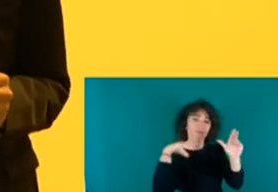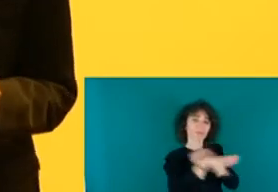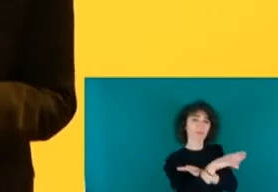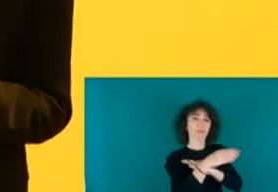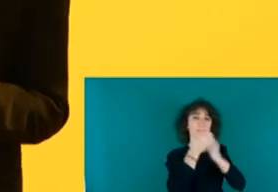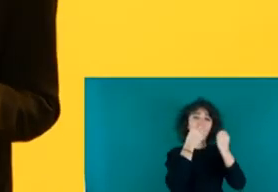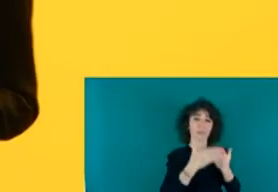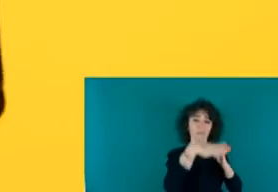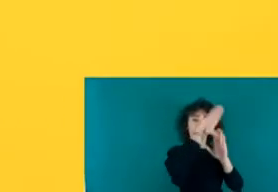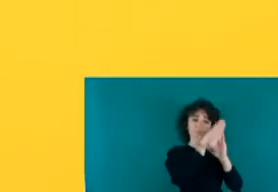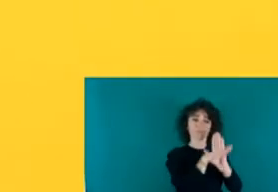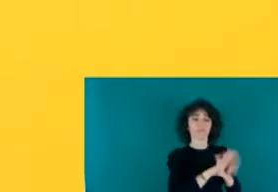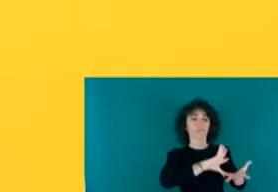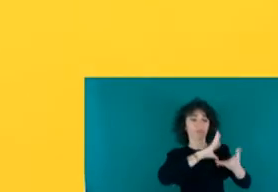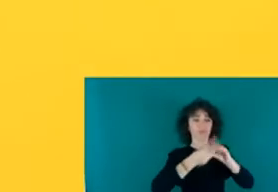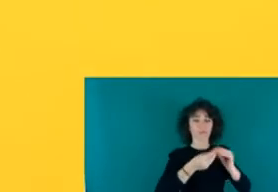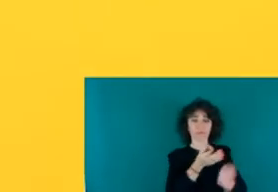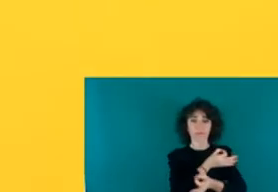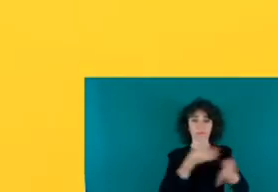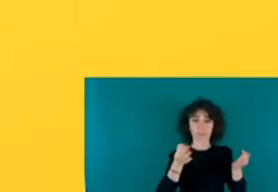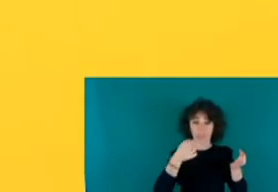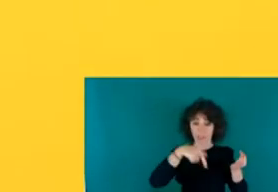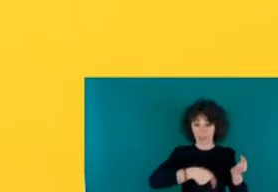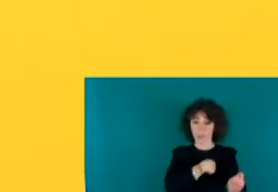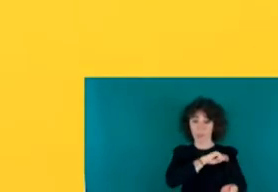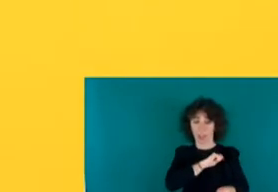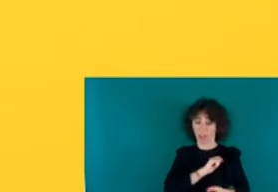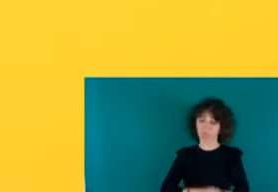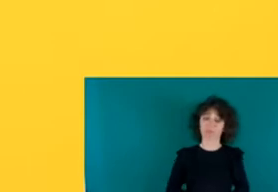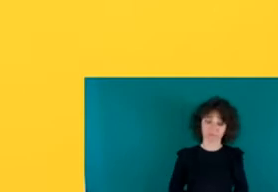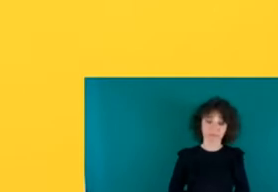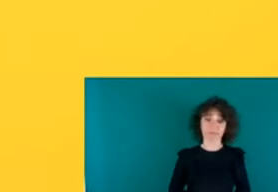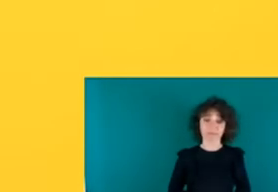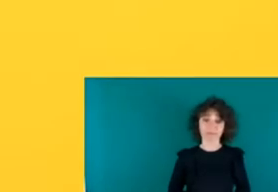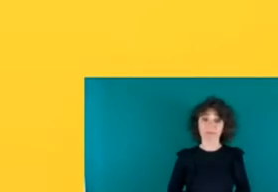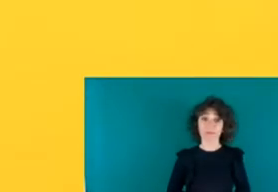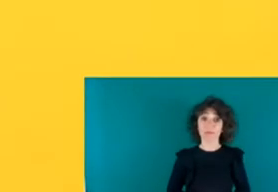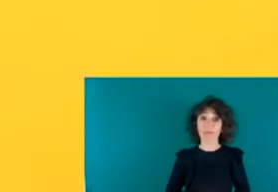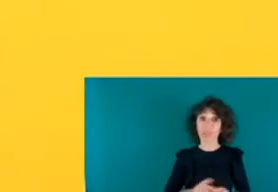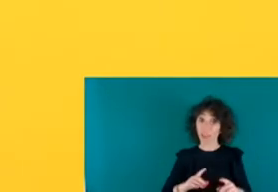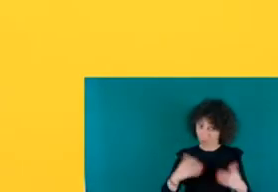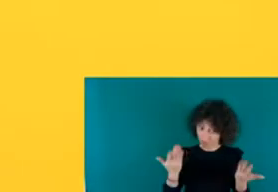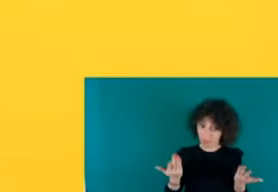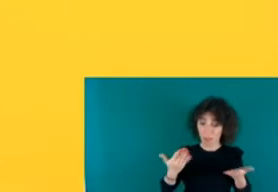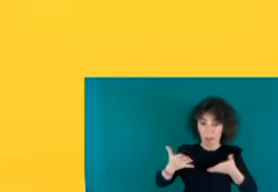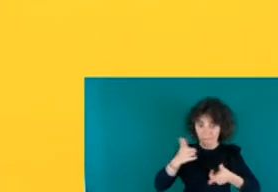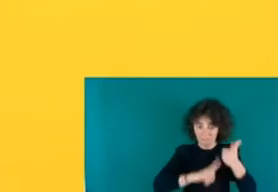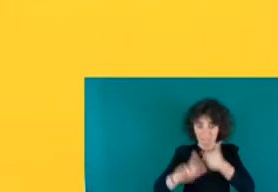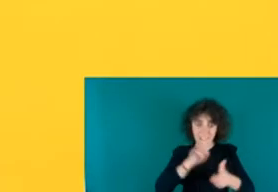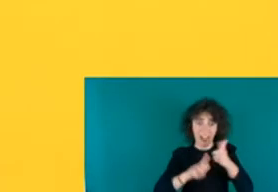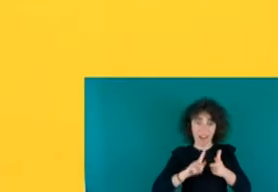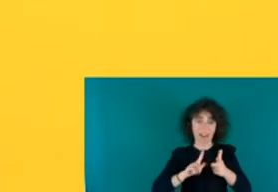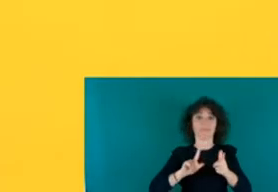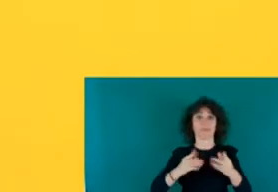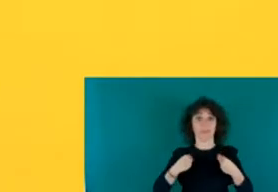adecuada a estas personas a España. Pues después de sobrevivir al trayecto, como decía, seguimos vulnerando sus